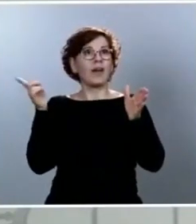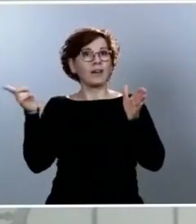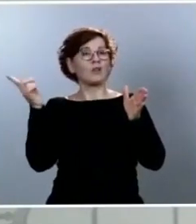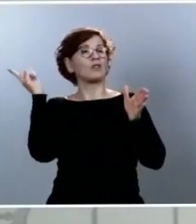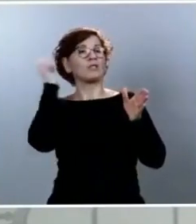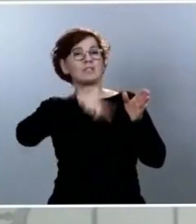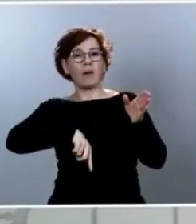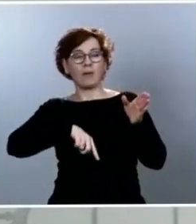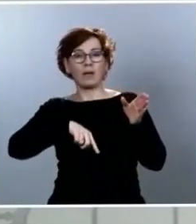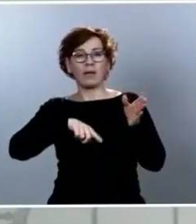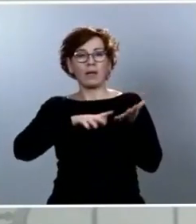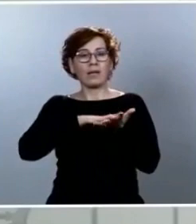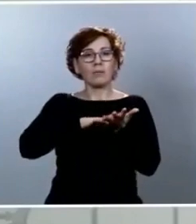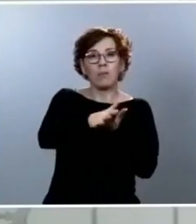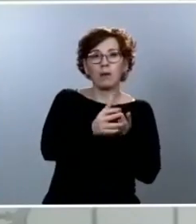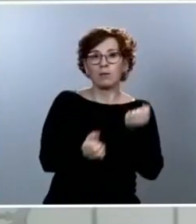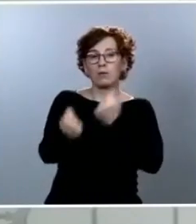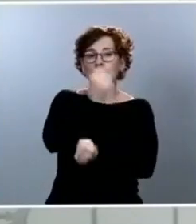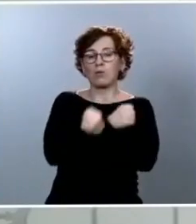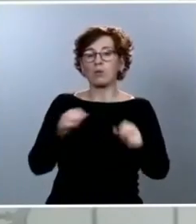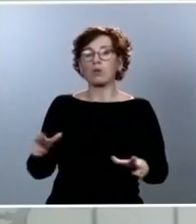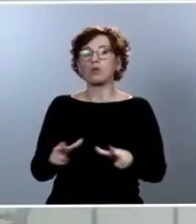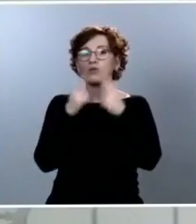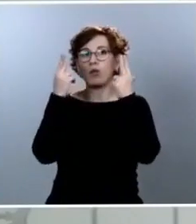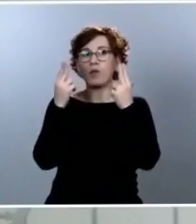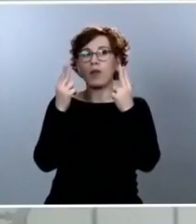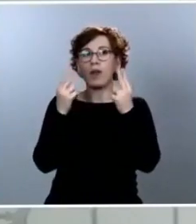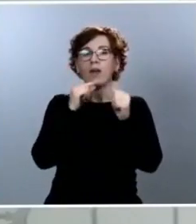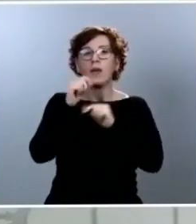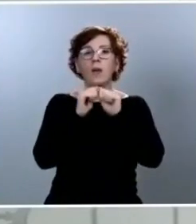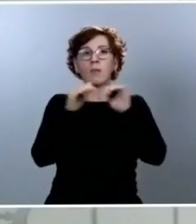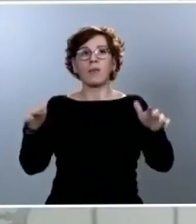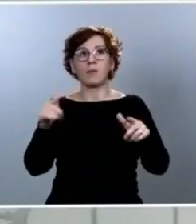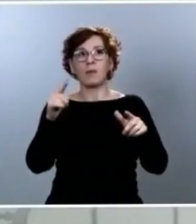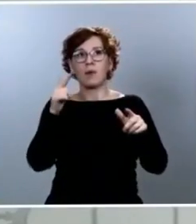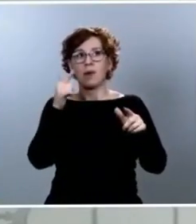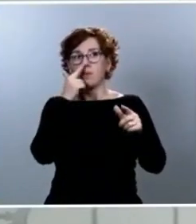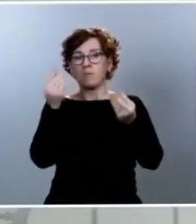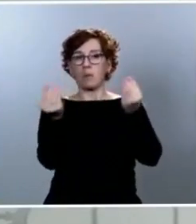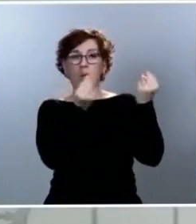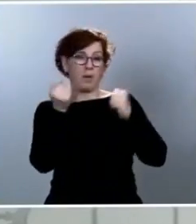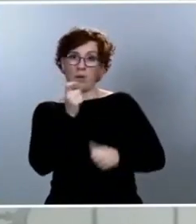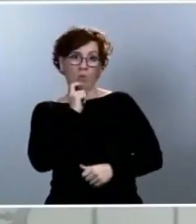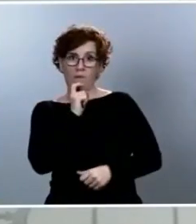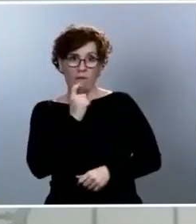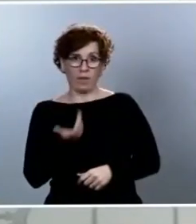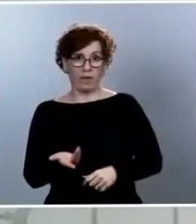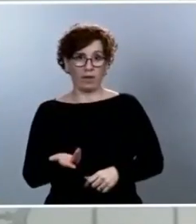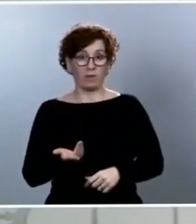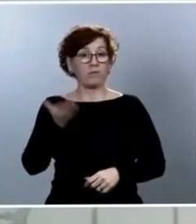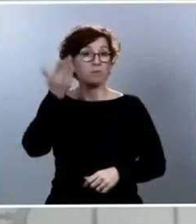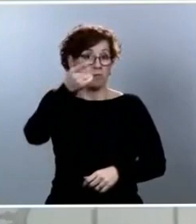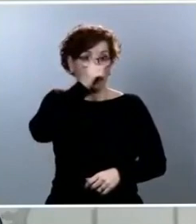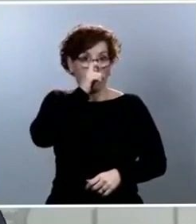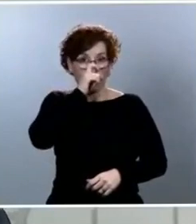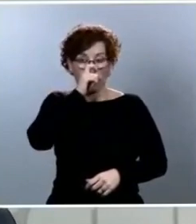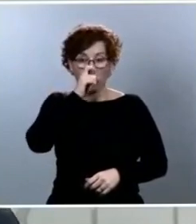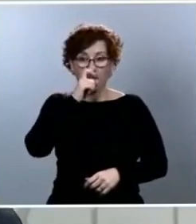económico y social que tiene esta epidemia. Recuerde, por ejemplo, que las previsiones saltan de